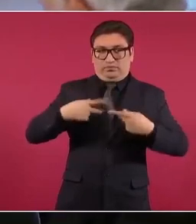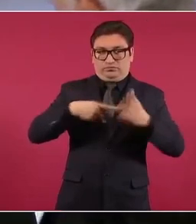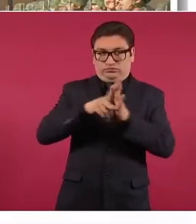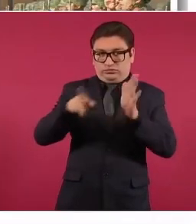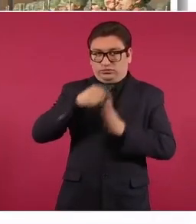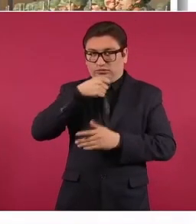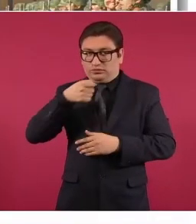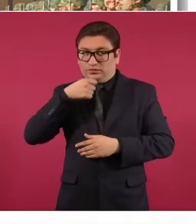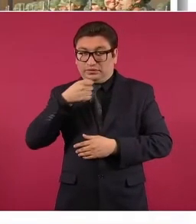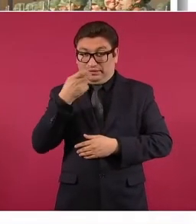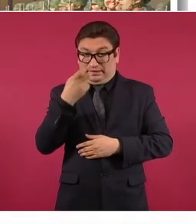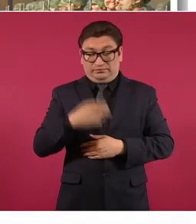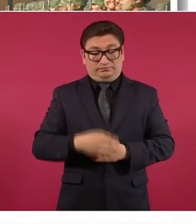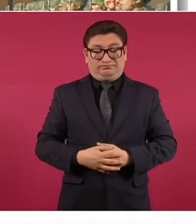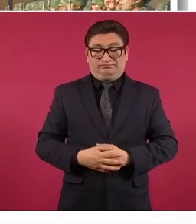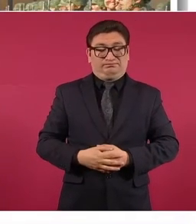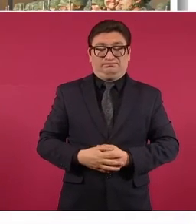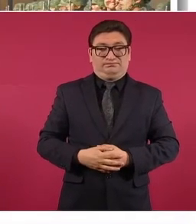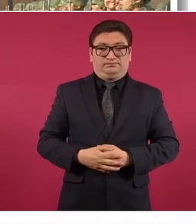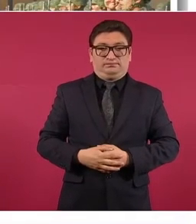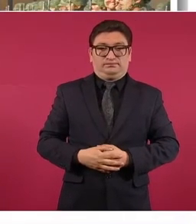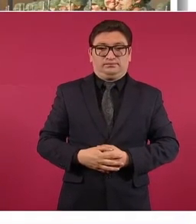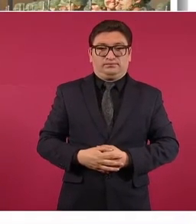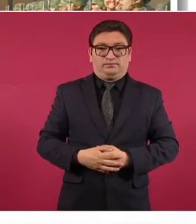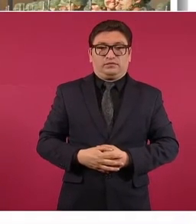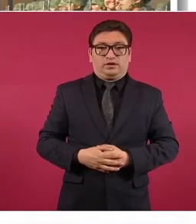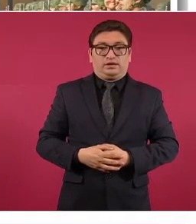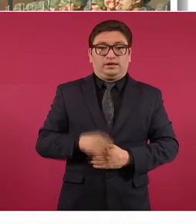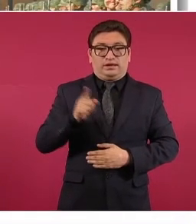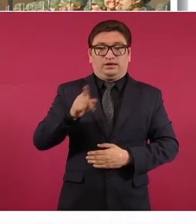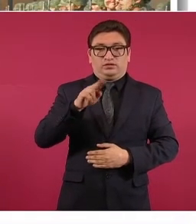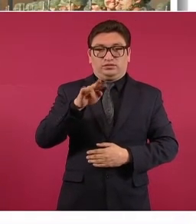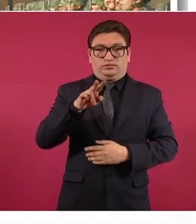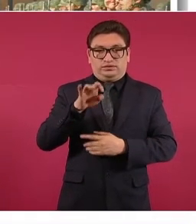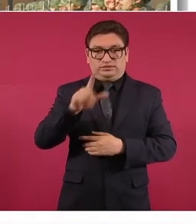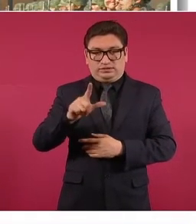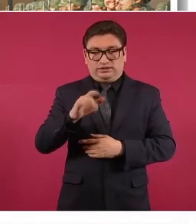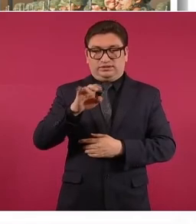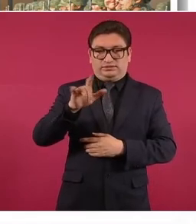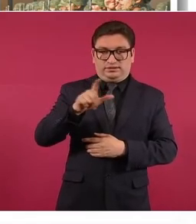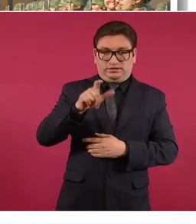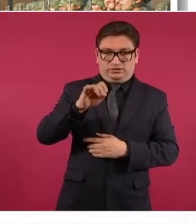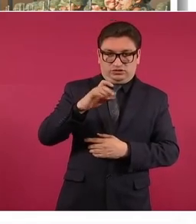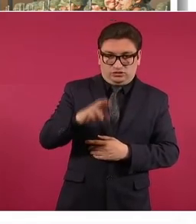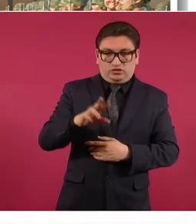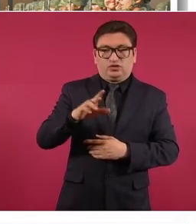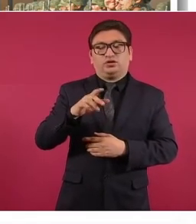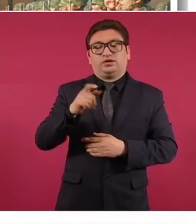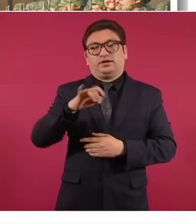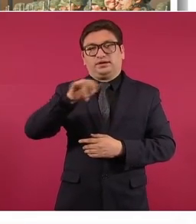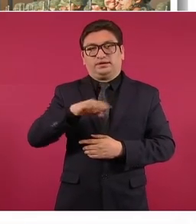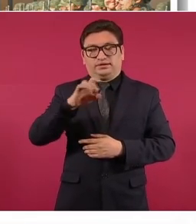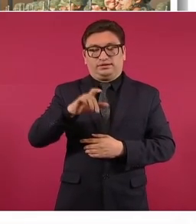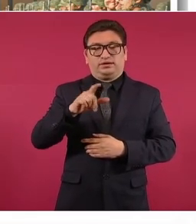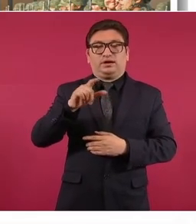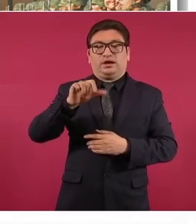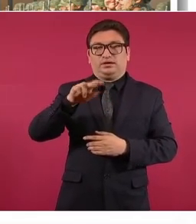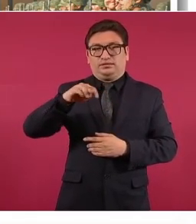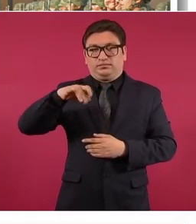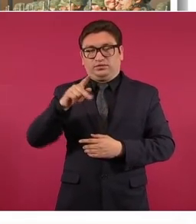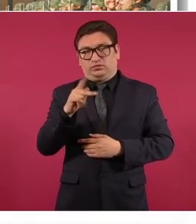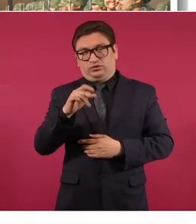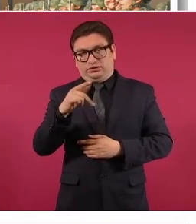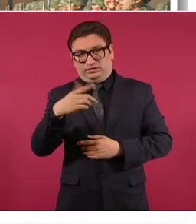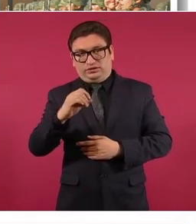lo cual no es verdad. Pero el Universal, Excelsior, Milenio, Eje Central, Animal Político, 24 Horas,